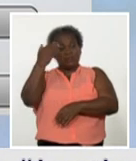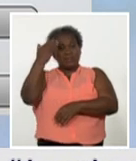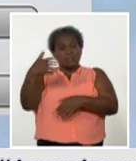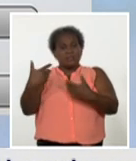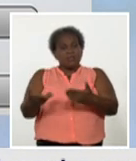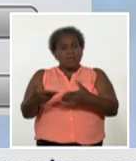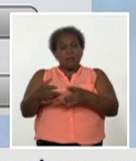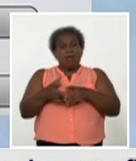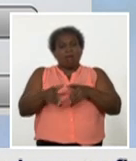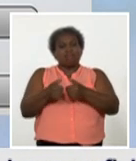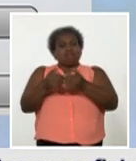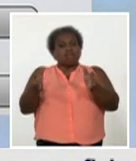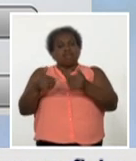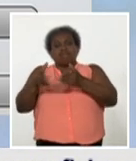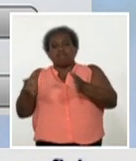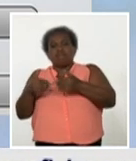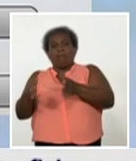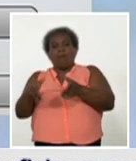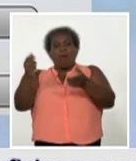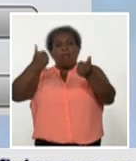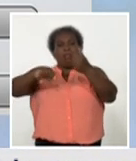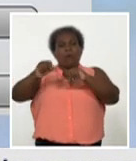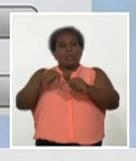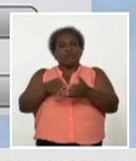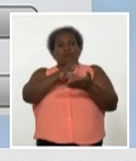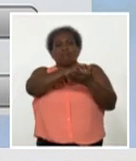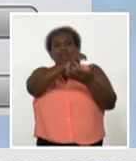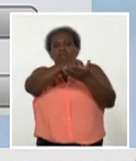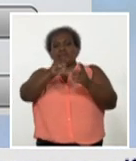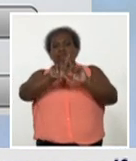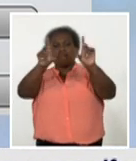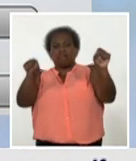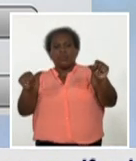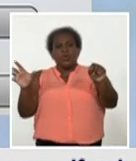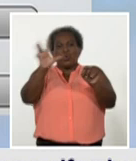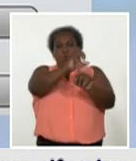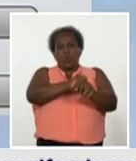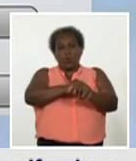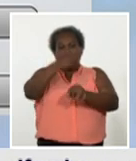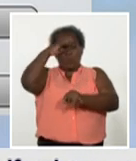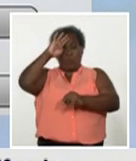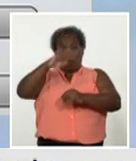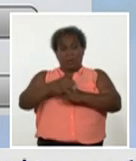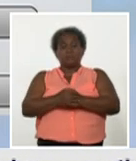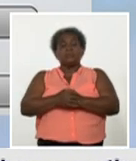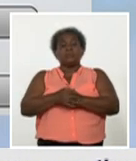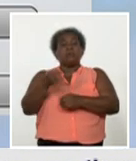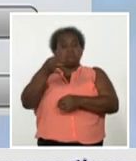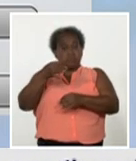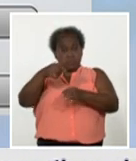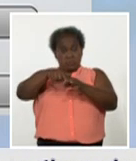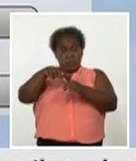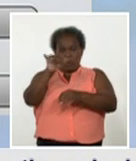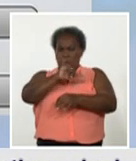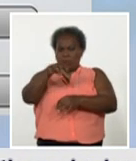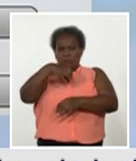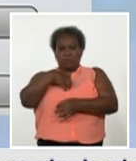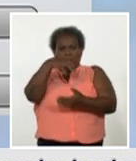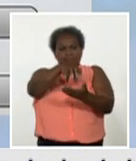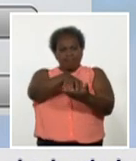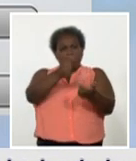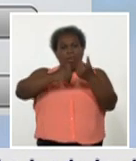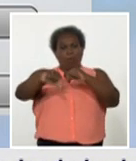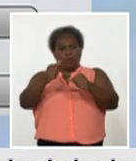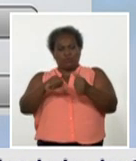laboratorio de biología molecular en todas las provincias y el municipio especial Isla de la Juventud. Y se han